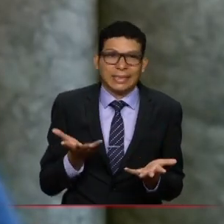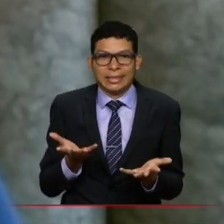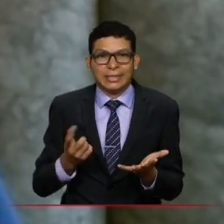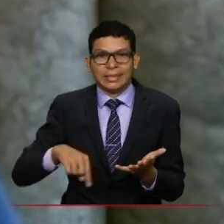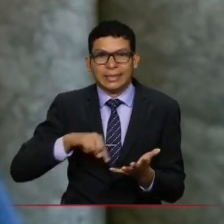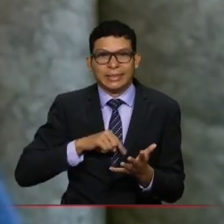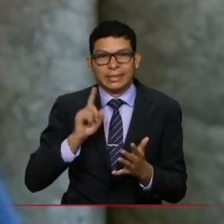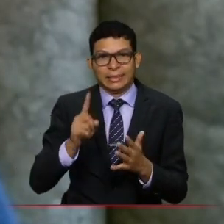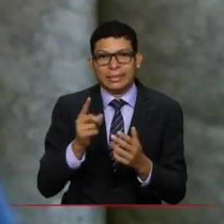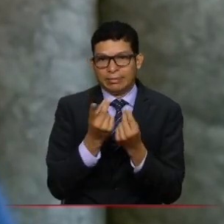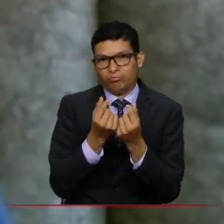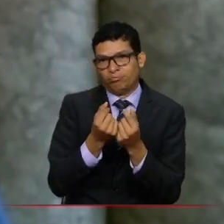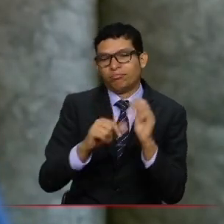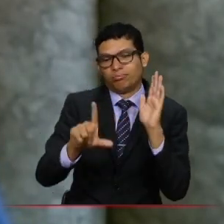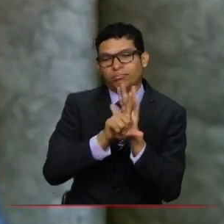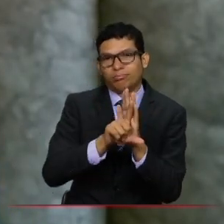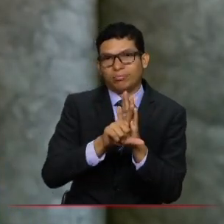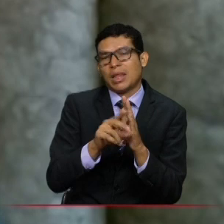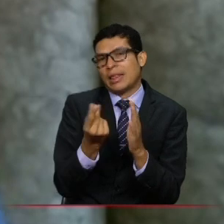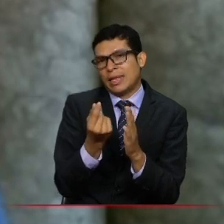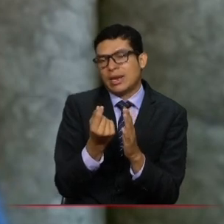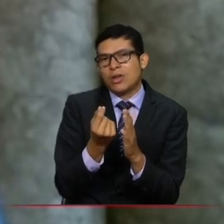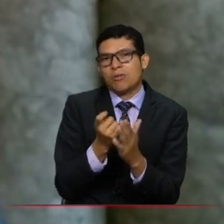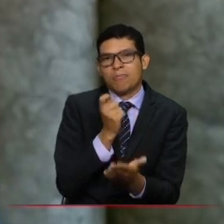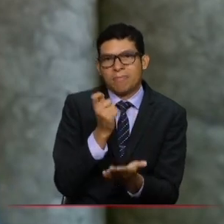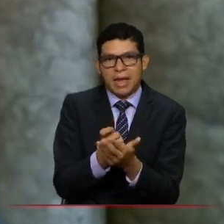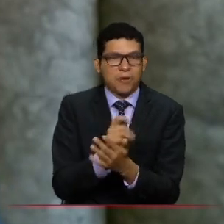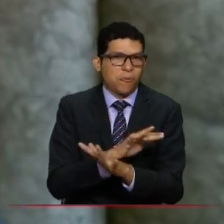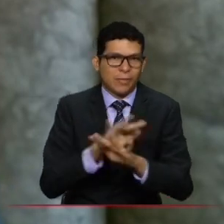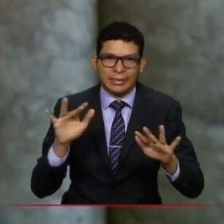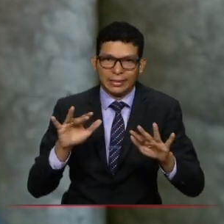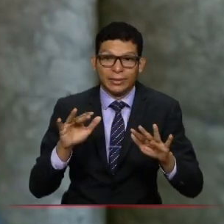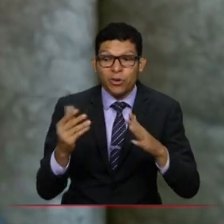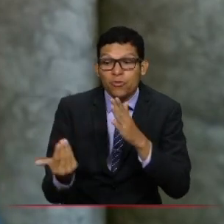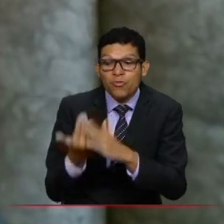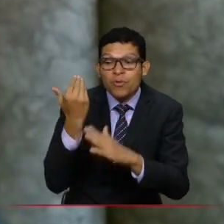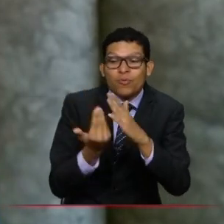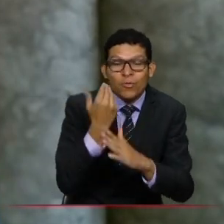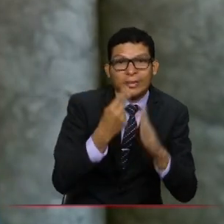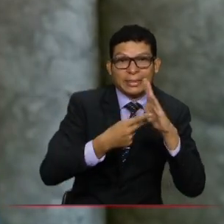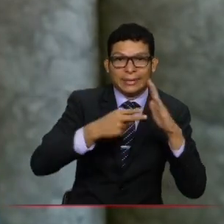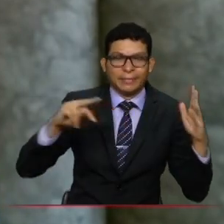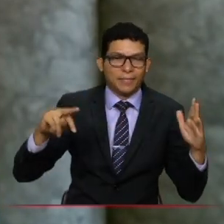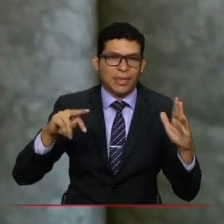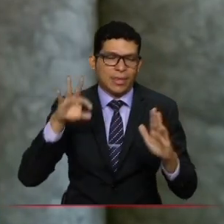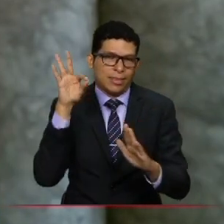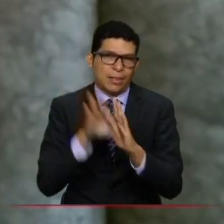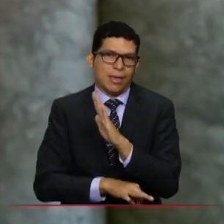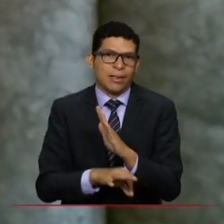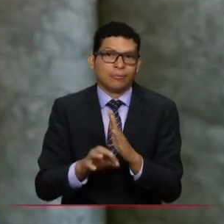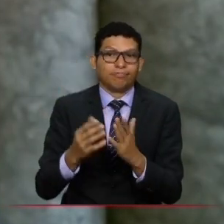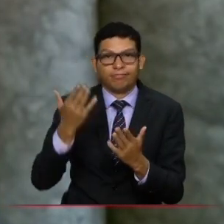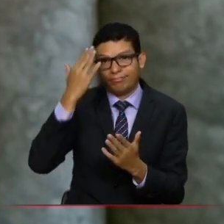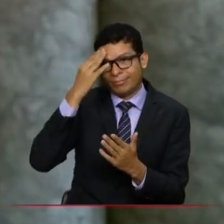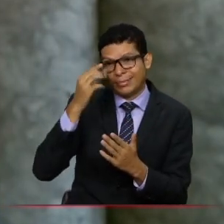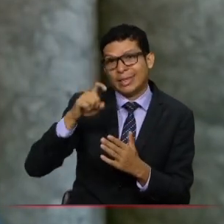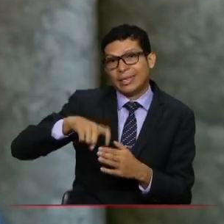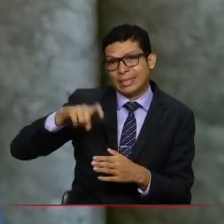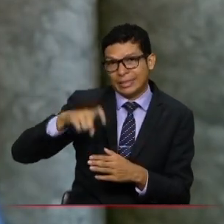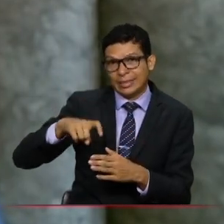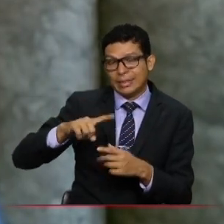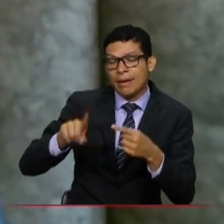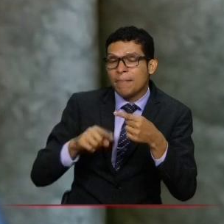la moneda legal en Colombia. No se han incorporado nuevas tecnologías en esta materia porque se requiere